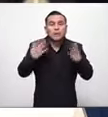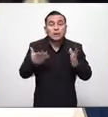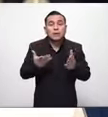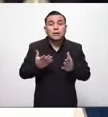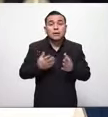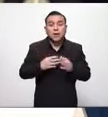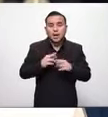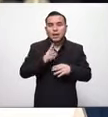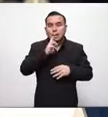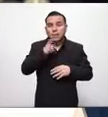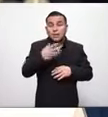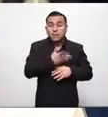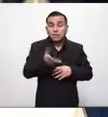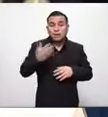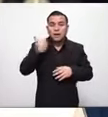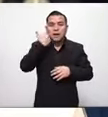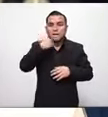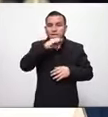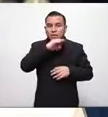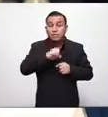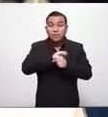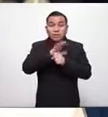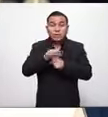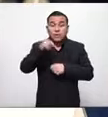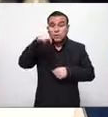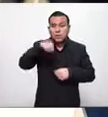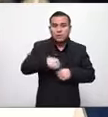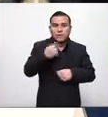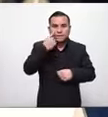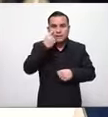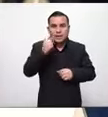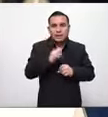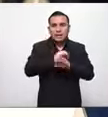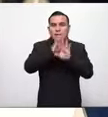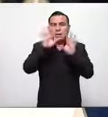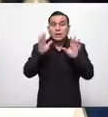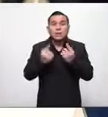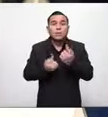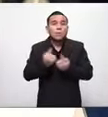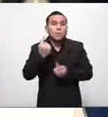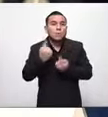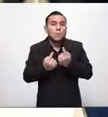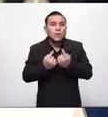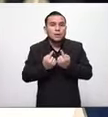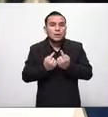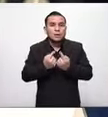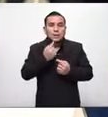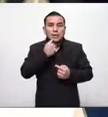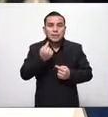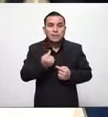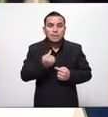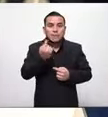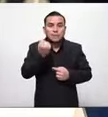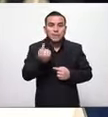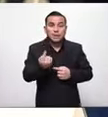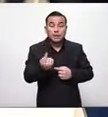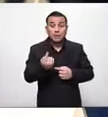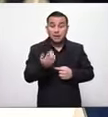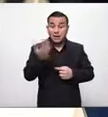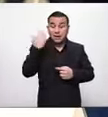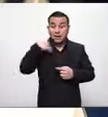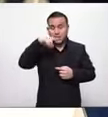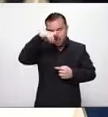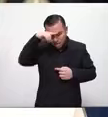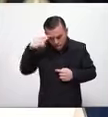a esta pandemia el día de hoy se daba a conocer que un concejal del partido arena con quien yo trabajé